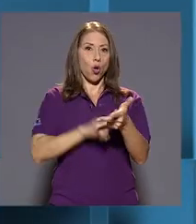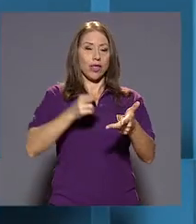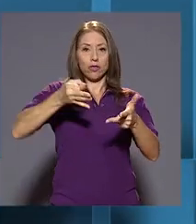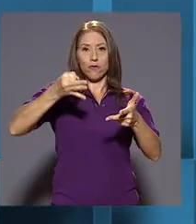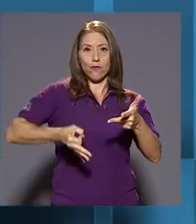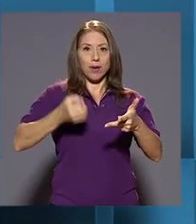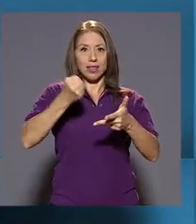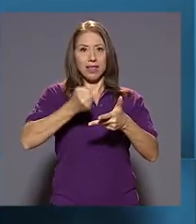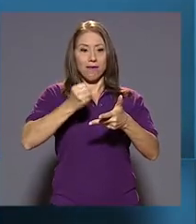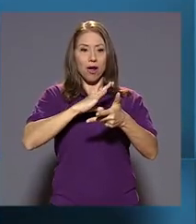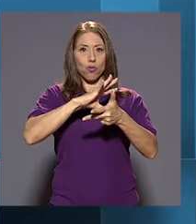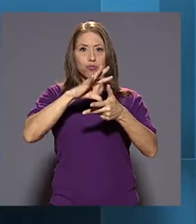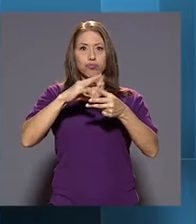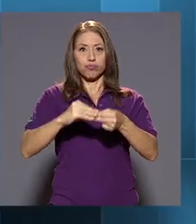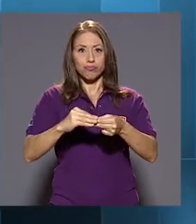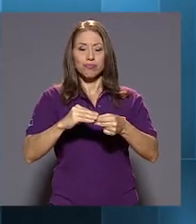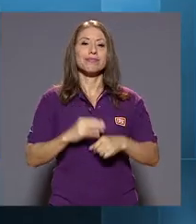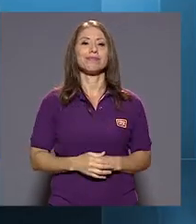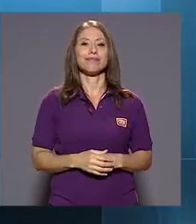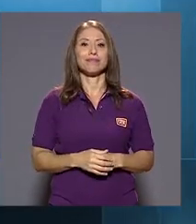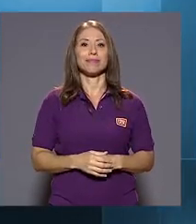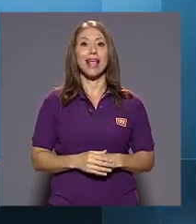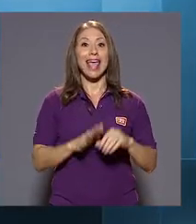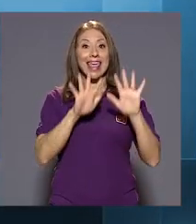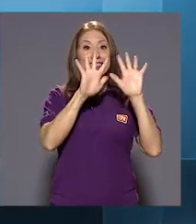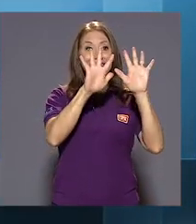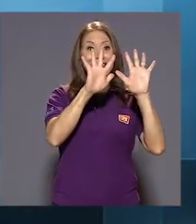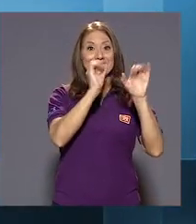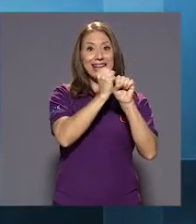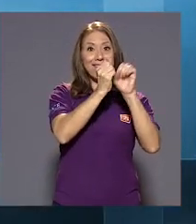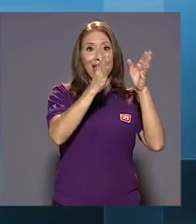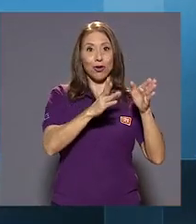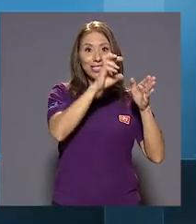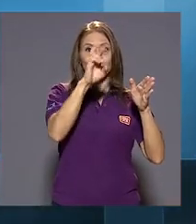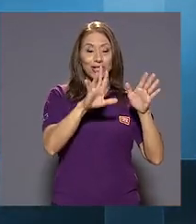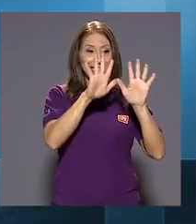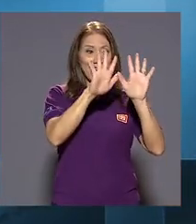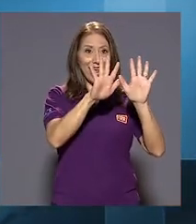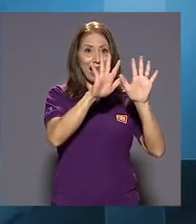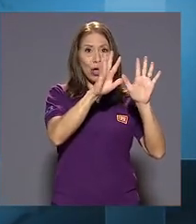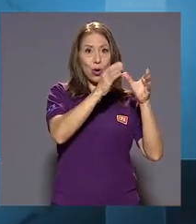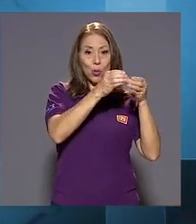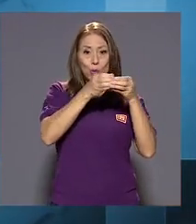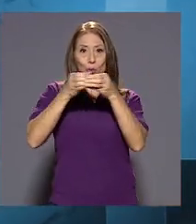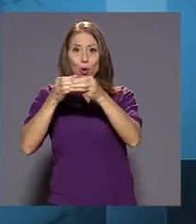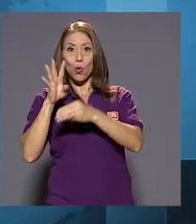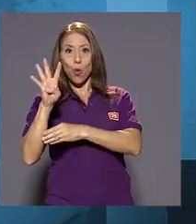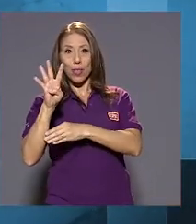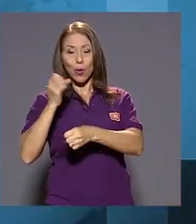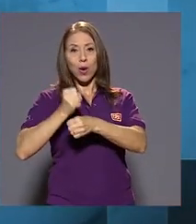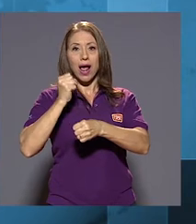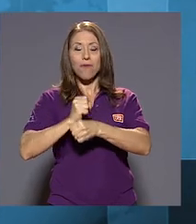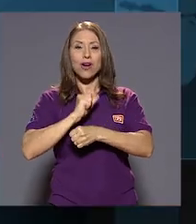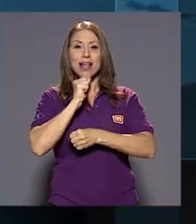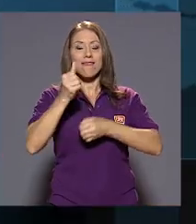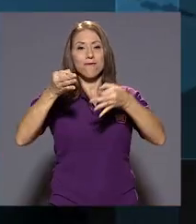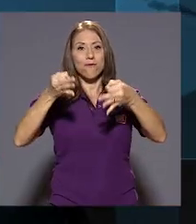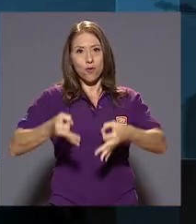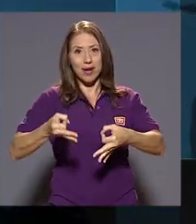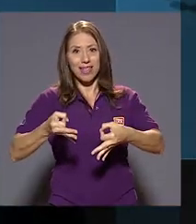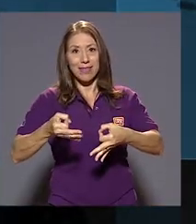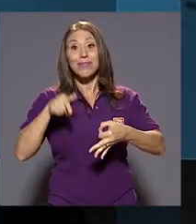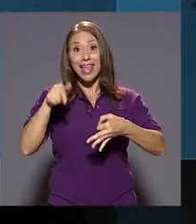formal de trabajo. Cuatro de cada diez trabajadores en nuestro país laboran en la informalidad y eso,